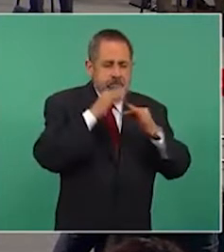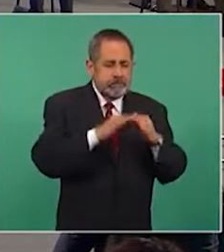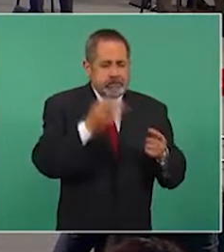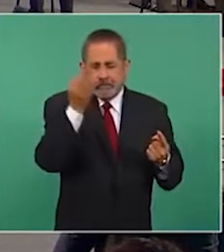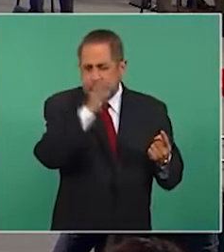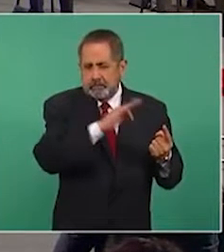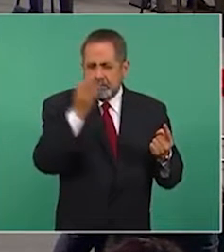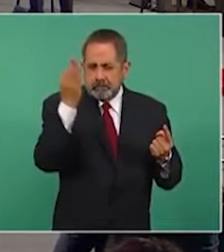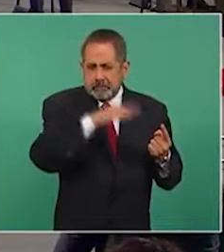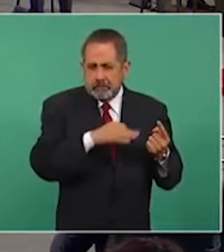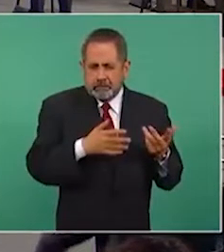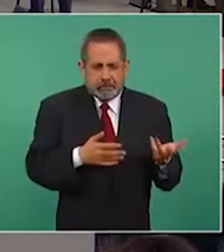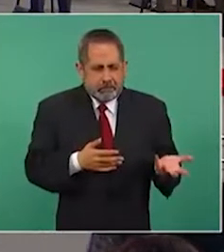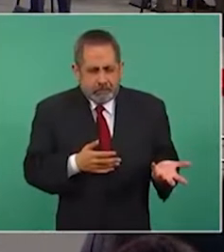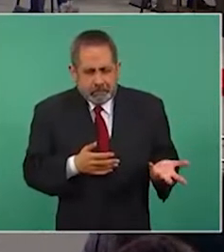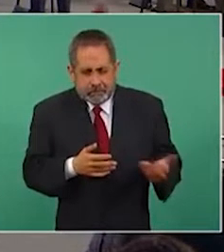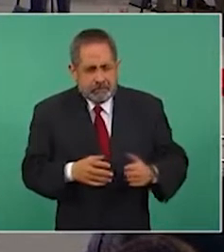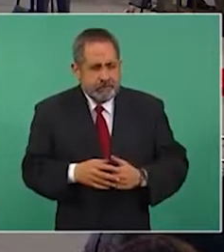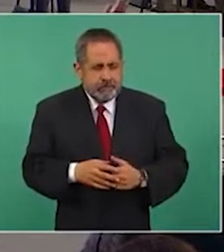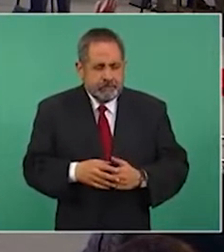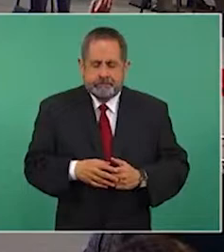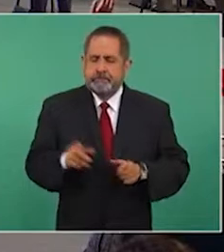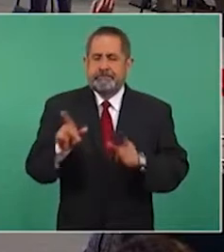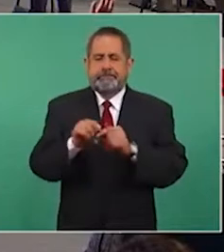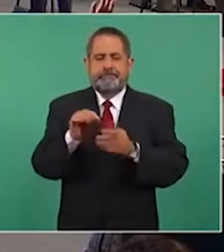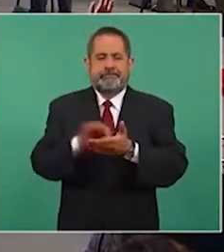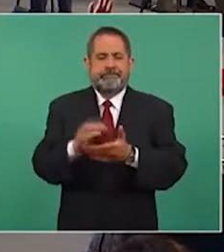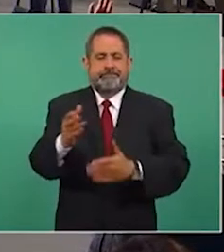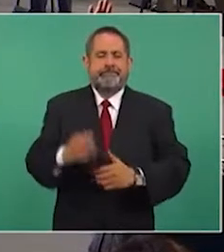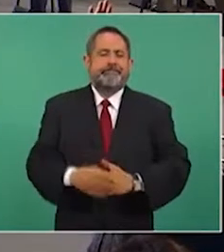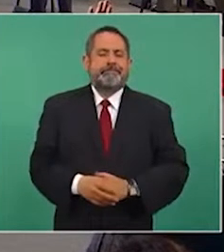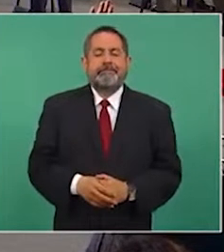y hasta aquí nuestra sección de hoy. Muchas gracias, señor presidente.